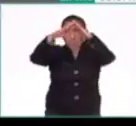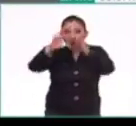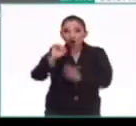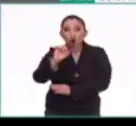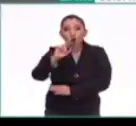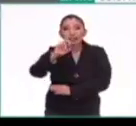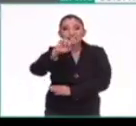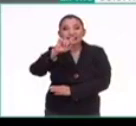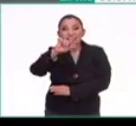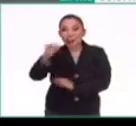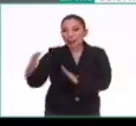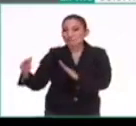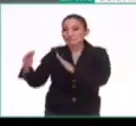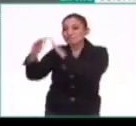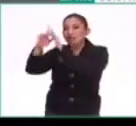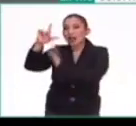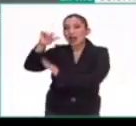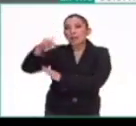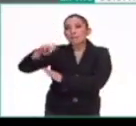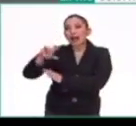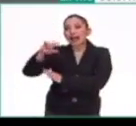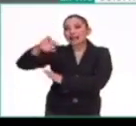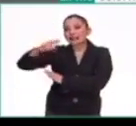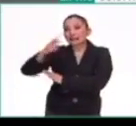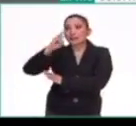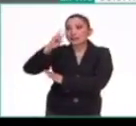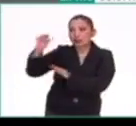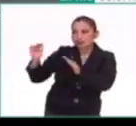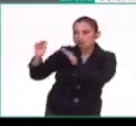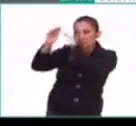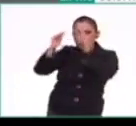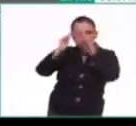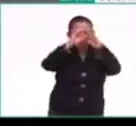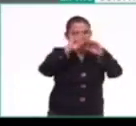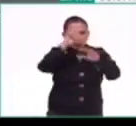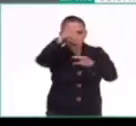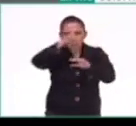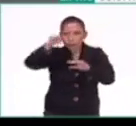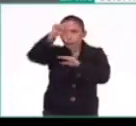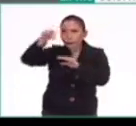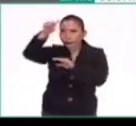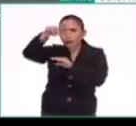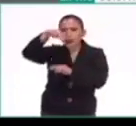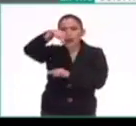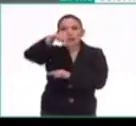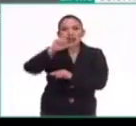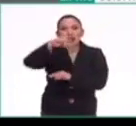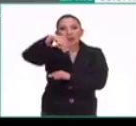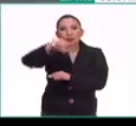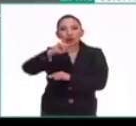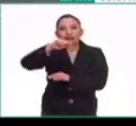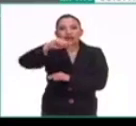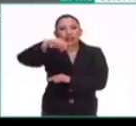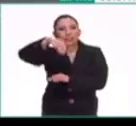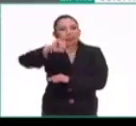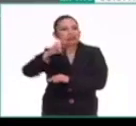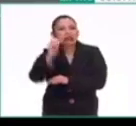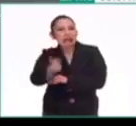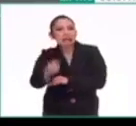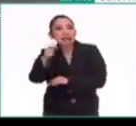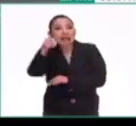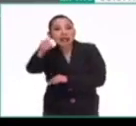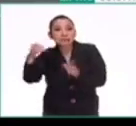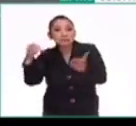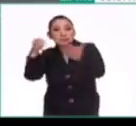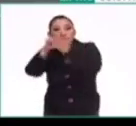y el volcán La Malinche. Y ahí vemos marcados diferentes círculos, que son los Nemontemi. O sea, está